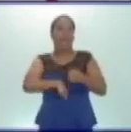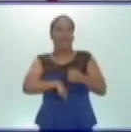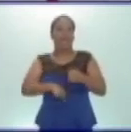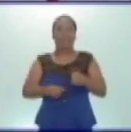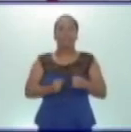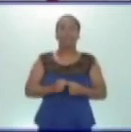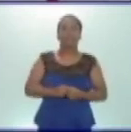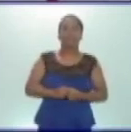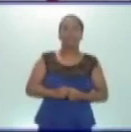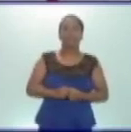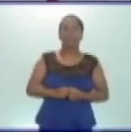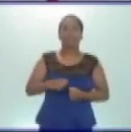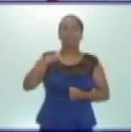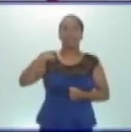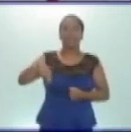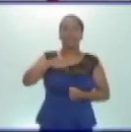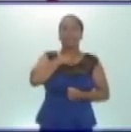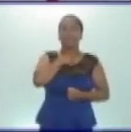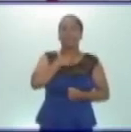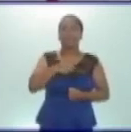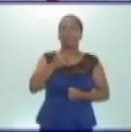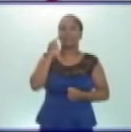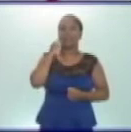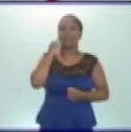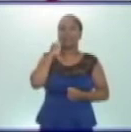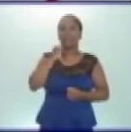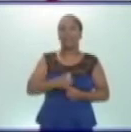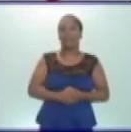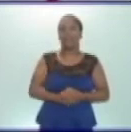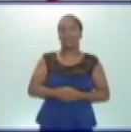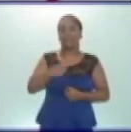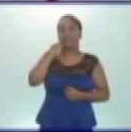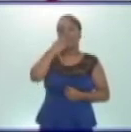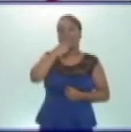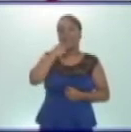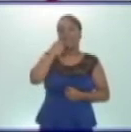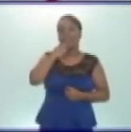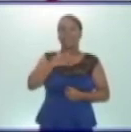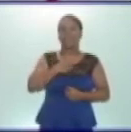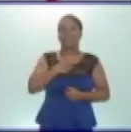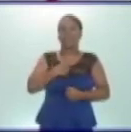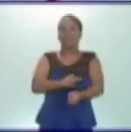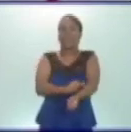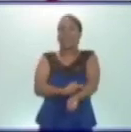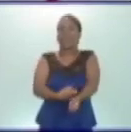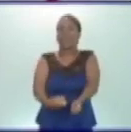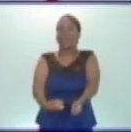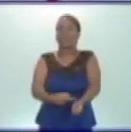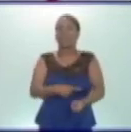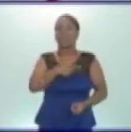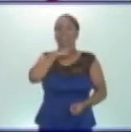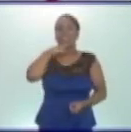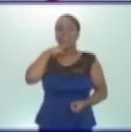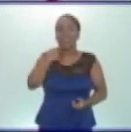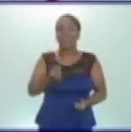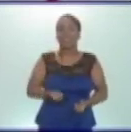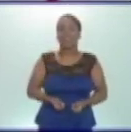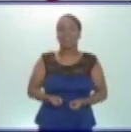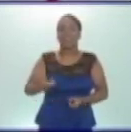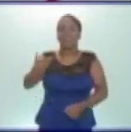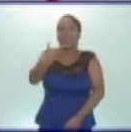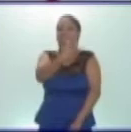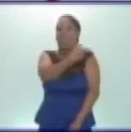En este caso, de la boca. Tenemos también los análisis de sangre, las vacunas y el